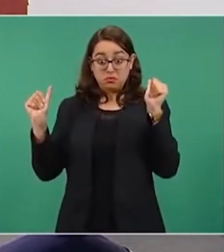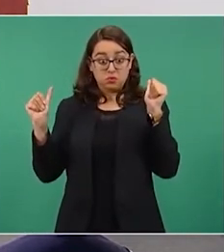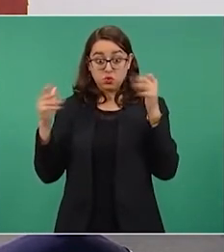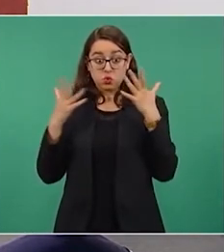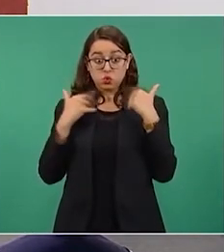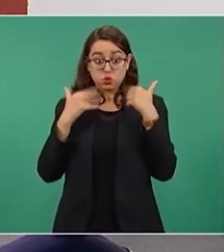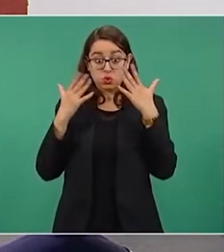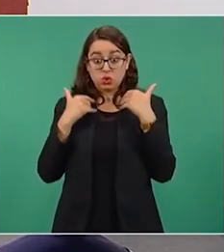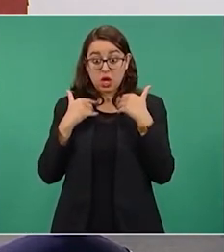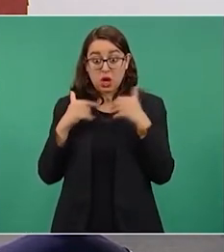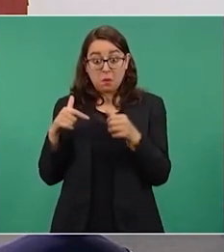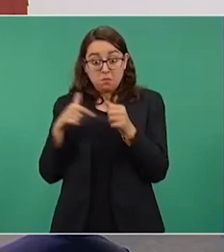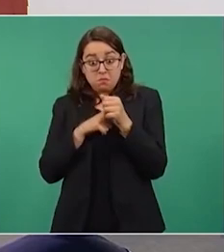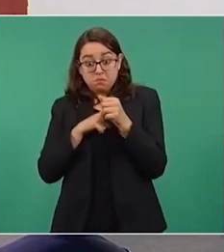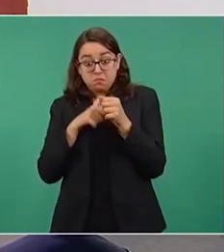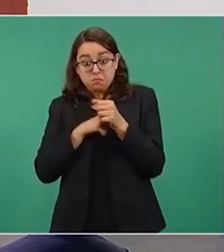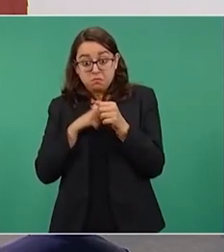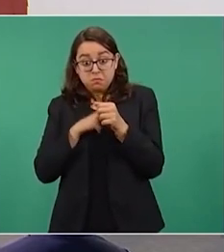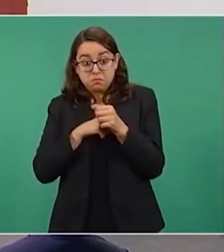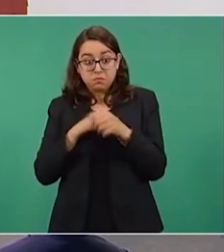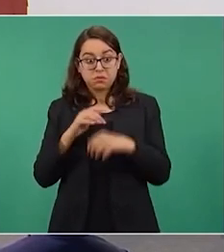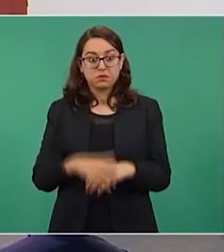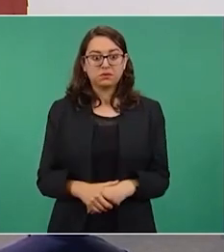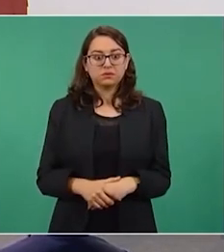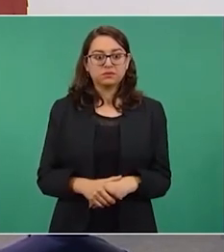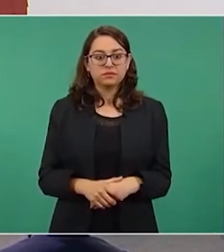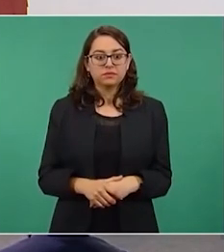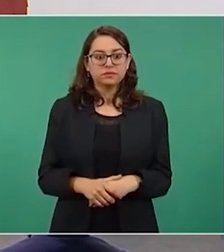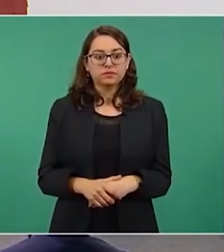y desaparecieron a la Guardia Nacional.